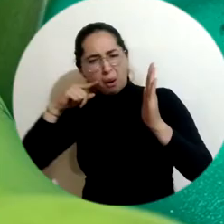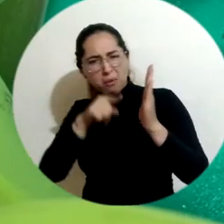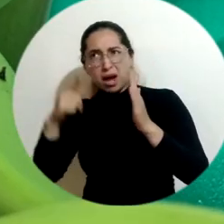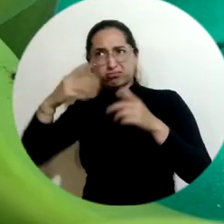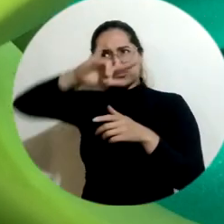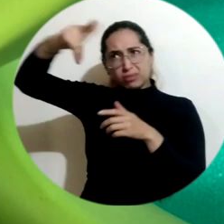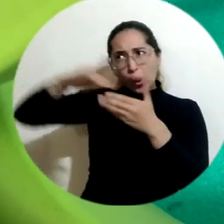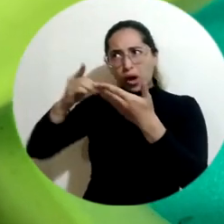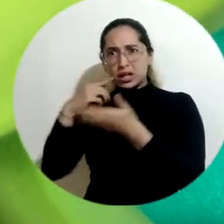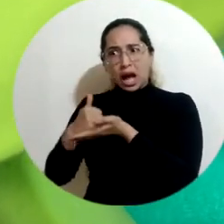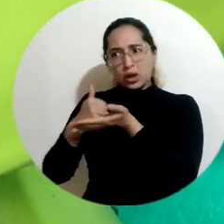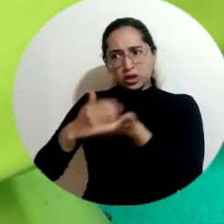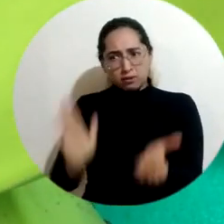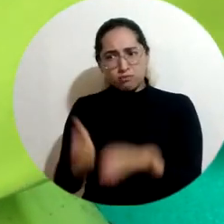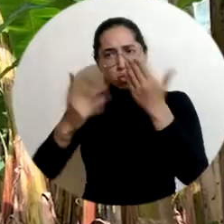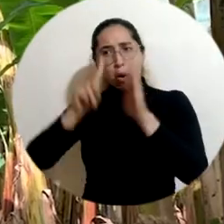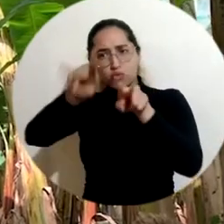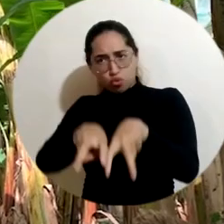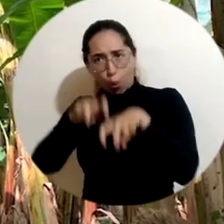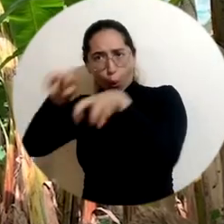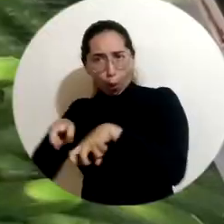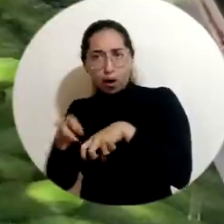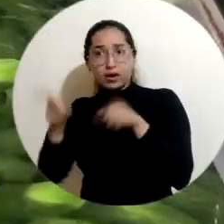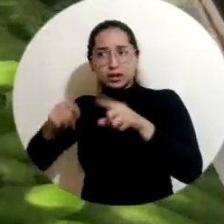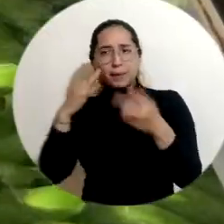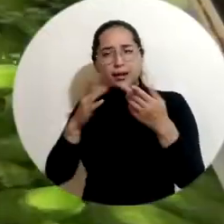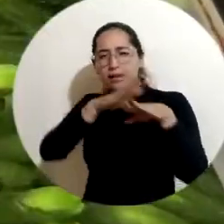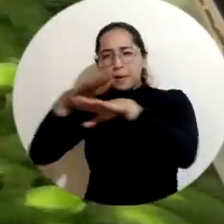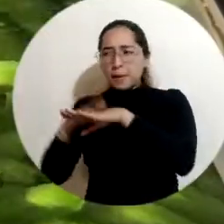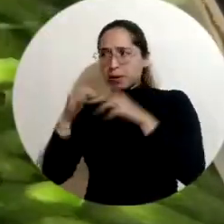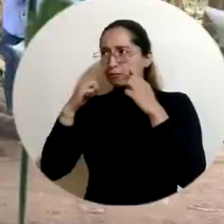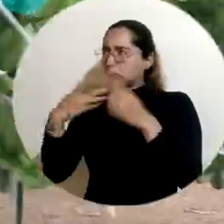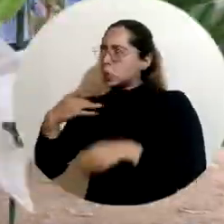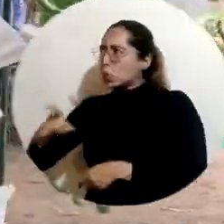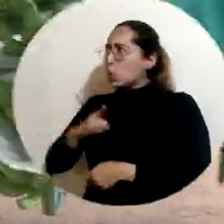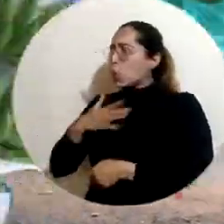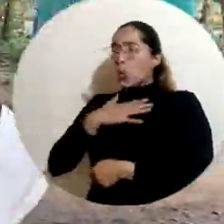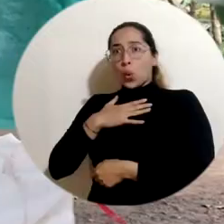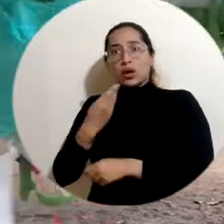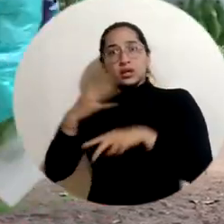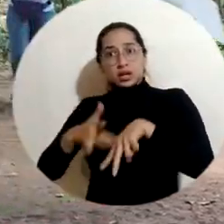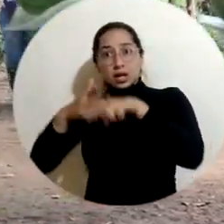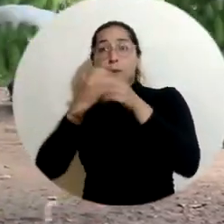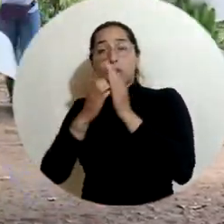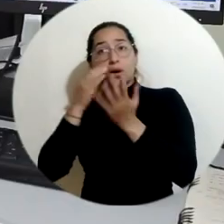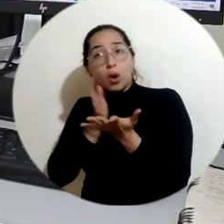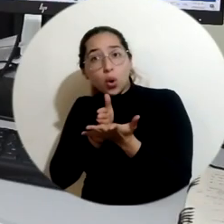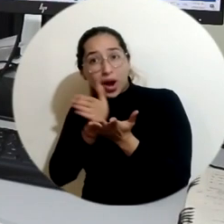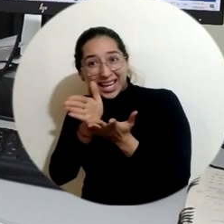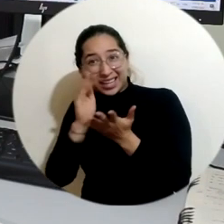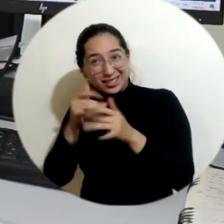lo cual se verá reflejado en el rendimiento de los cultivos y en temas de motivación para los demás